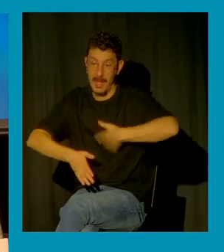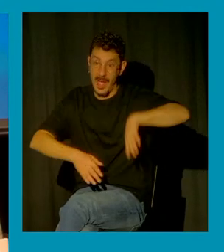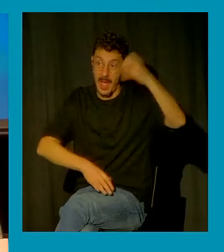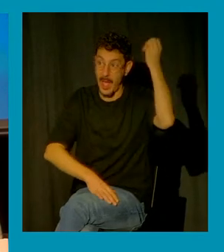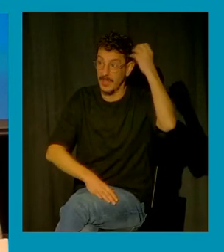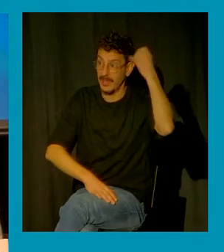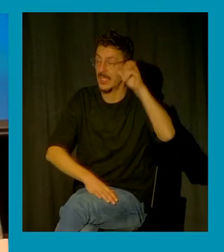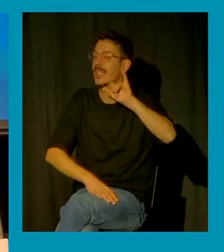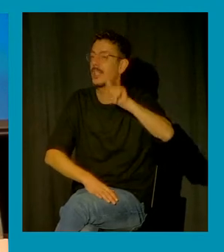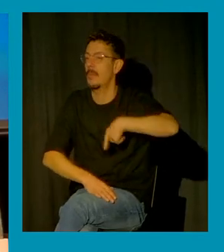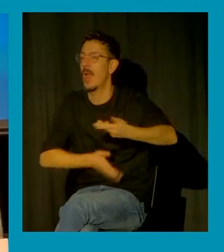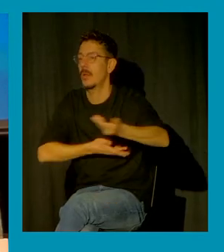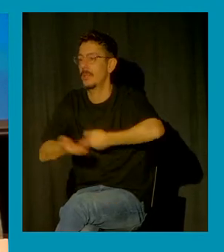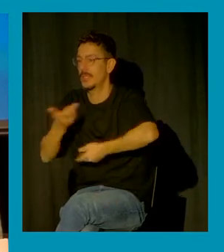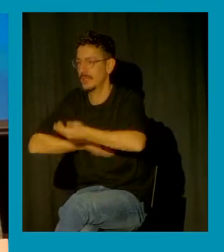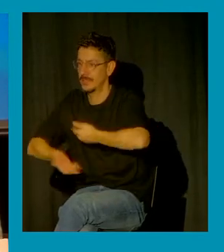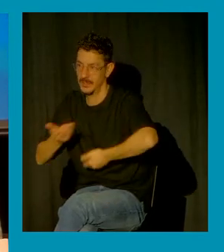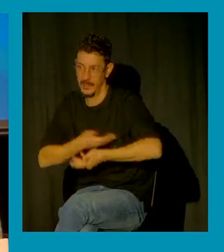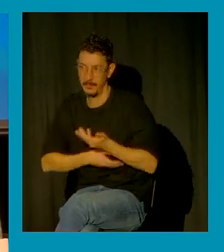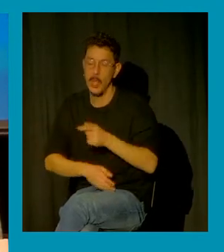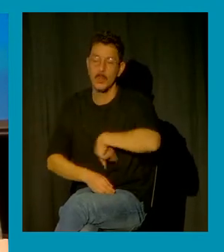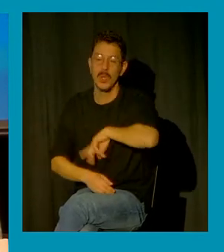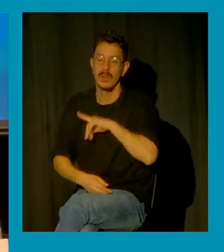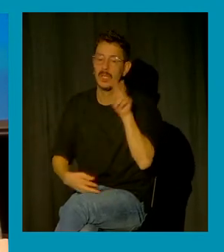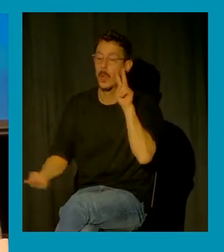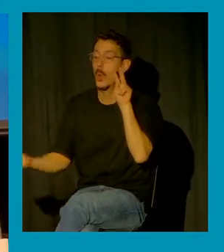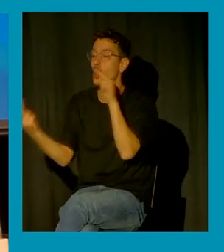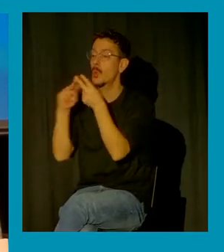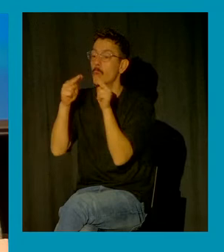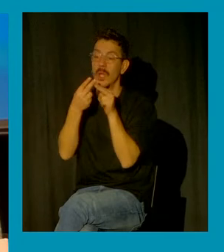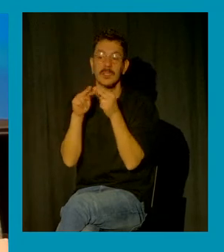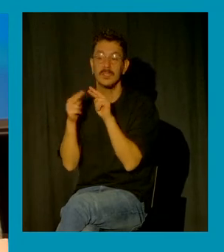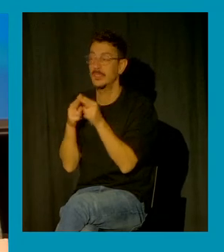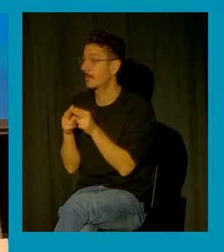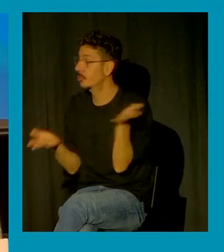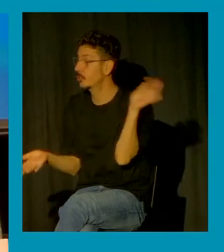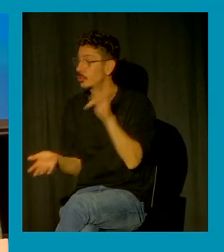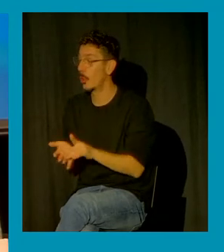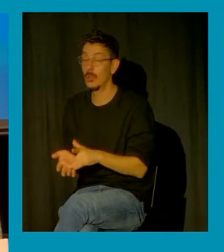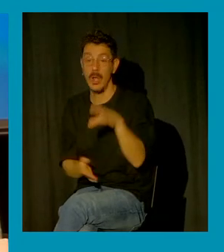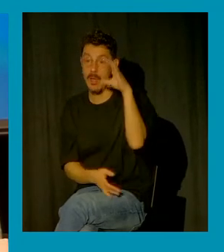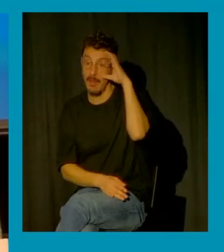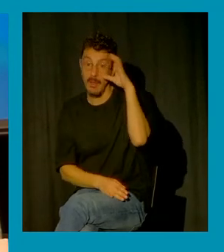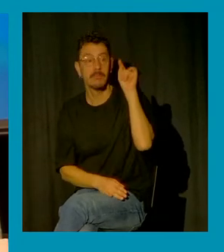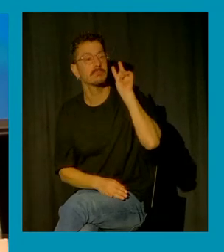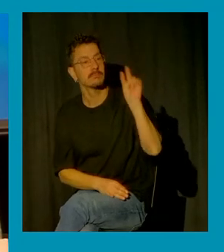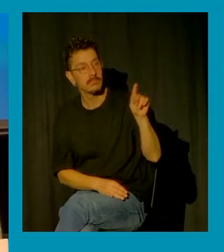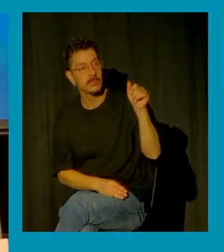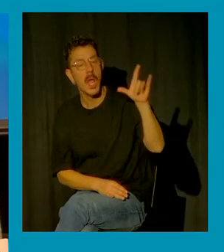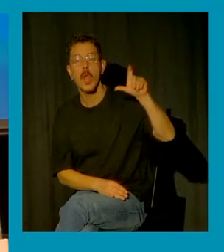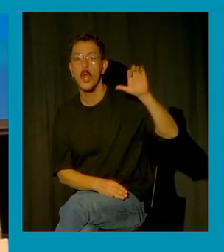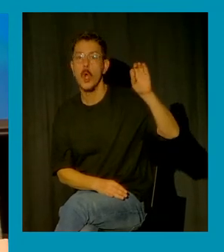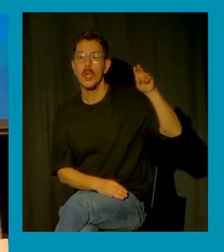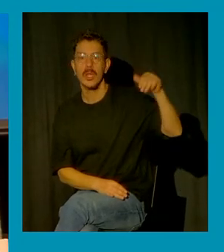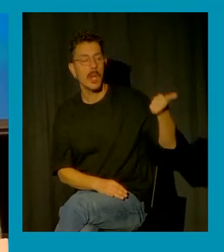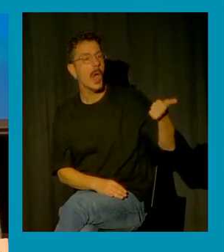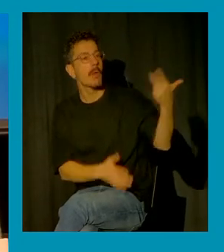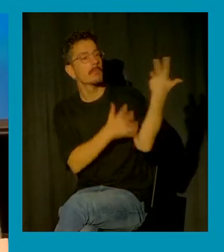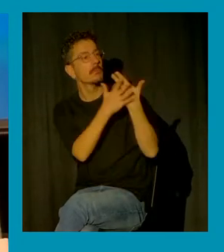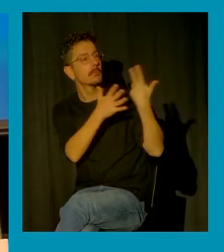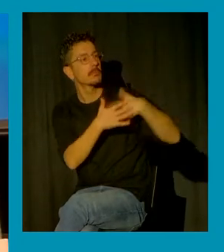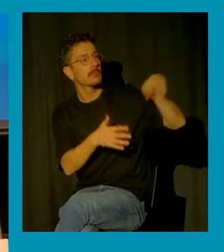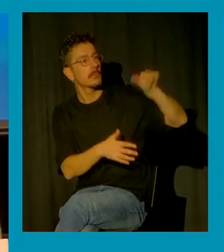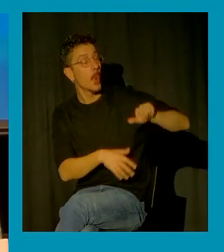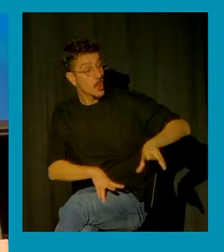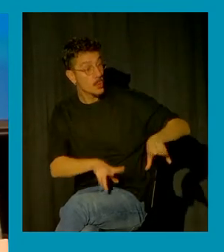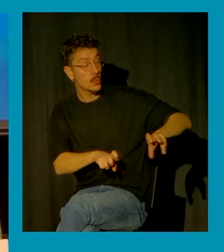d'intercanvi les unes amb nosaltres ens coneixem entre nosaltres i cada cop que ens sentim diem ostres la Lorena em fa reflexionar sobre això la